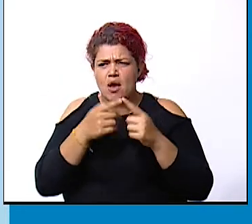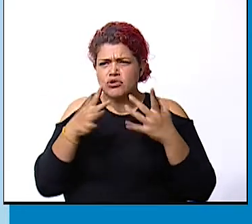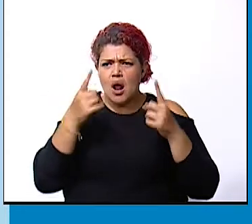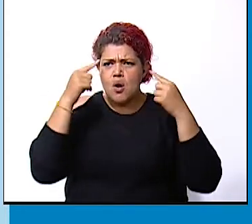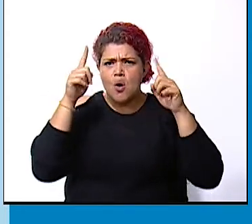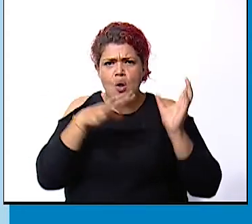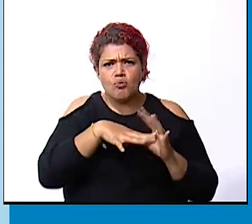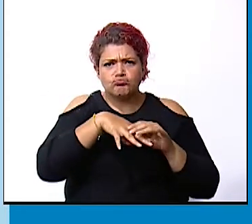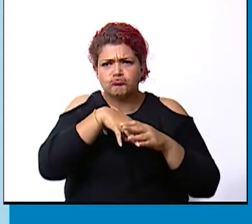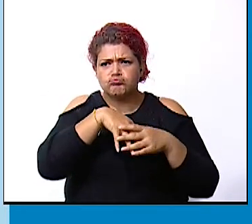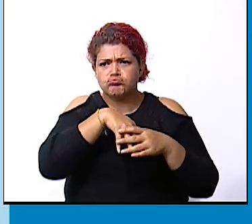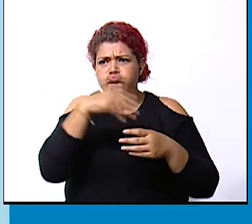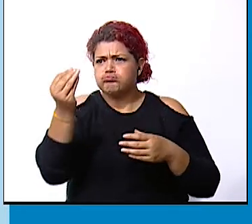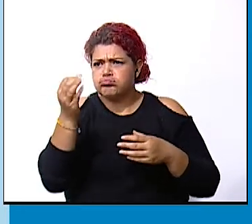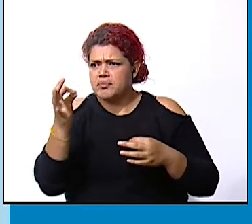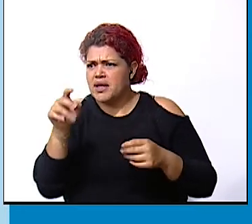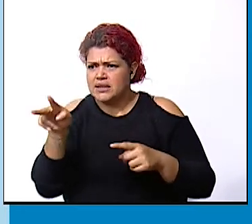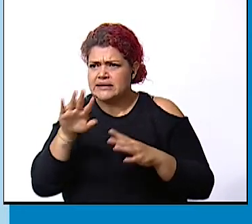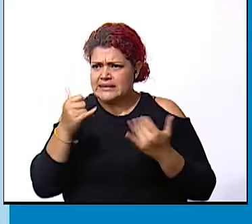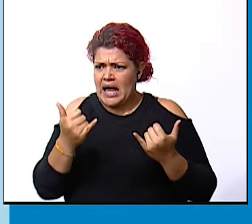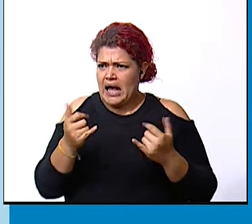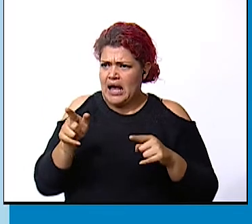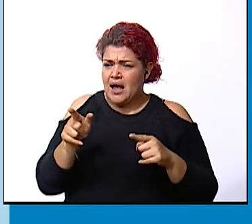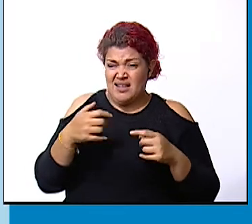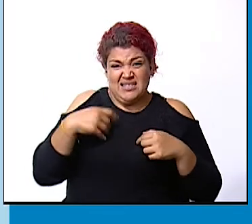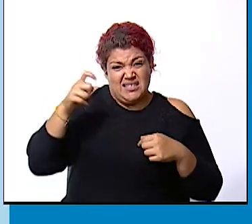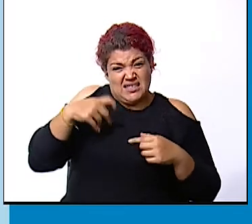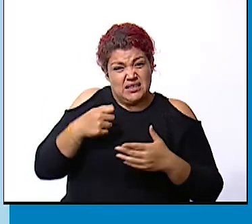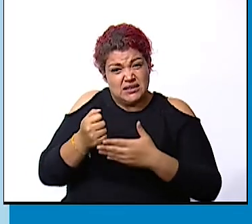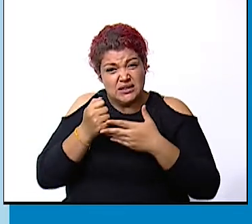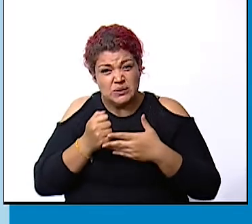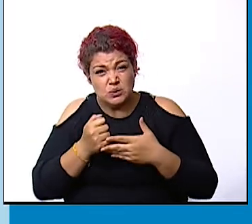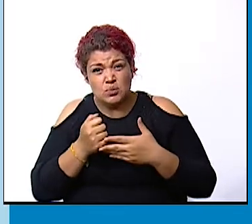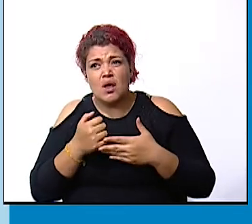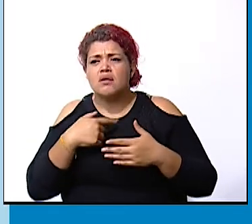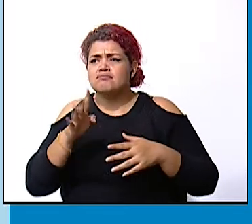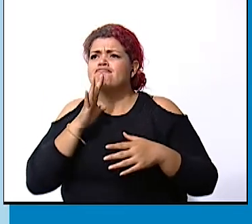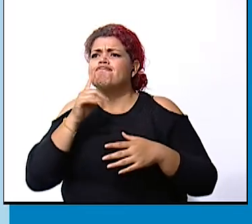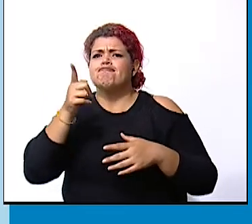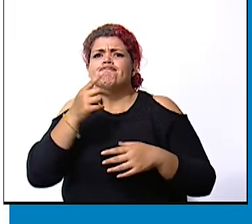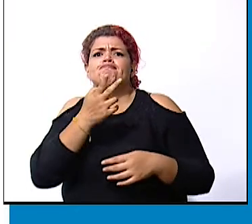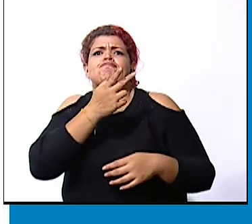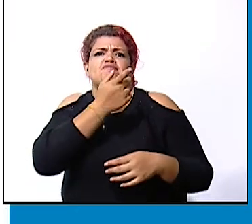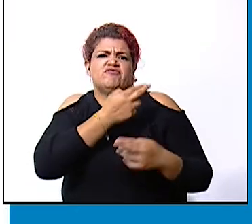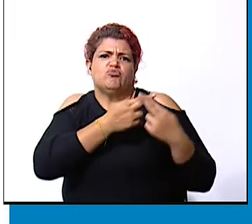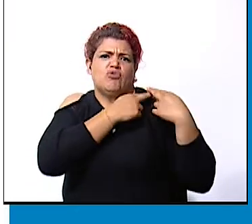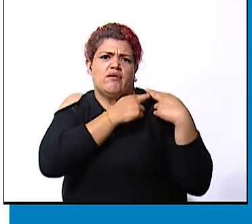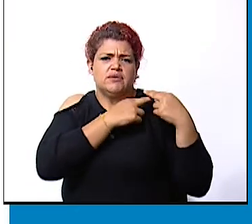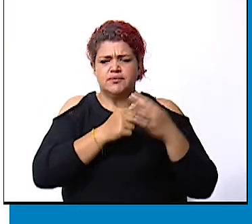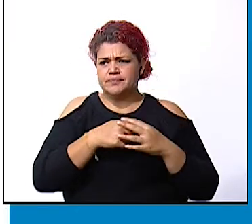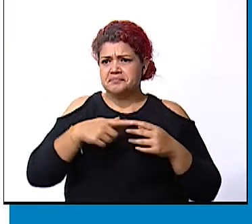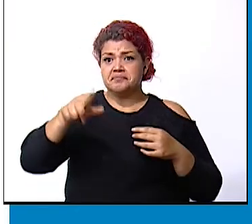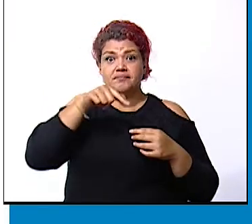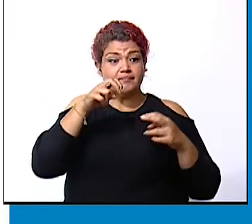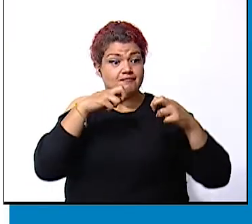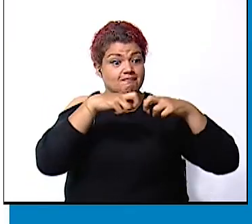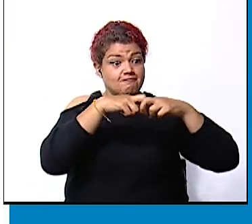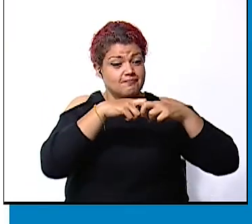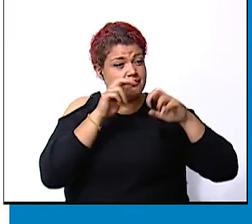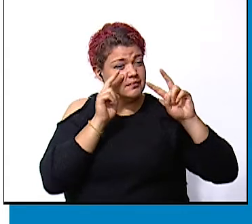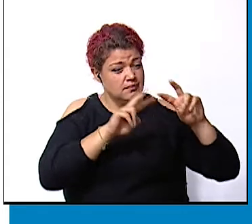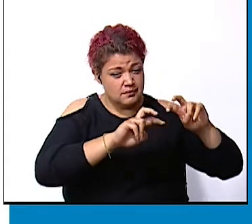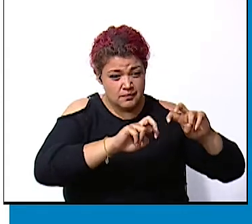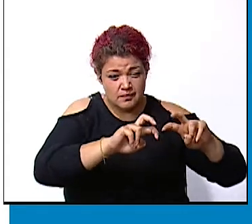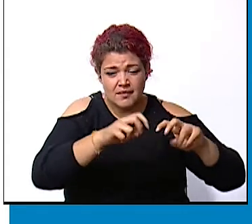logrado evacuar en caso de necesitar ayuda comunícate con las autoridades revisa las conexiones eléctricas